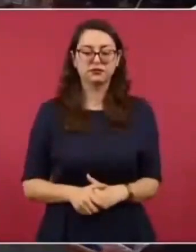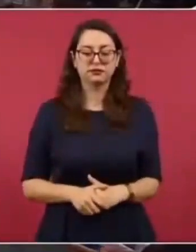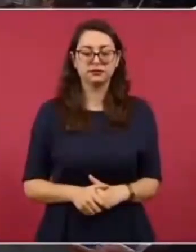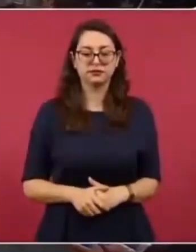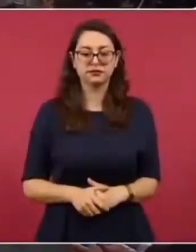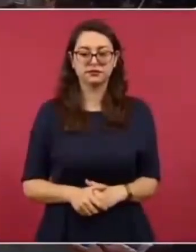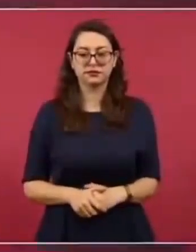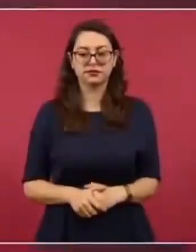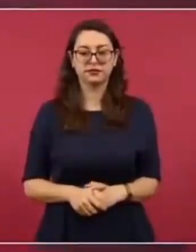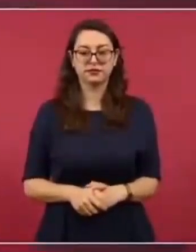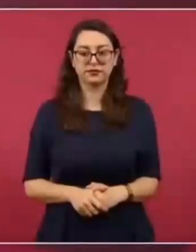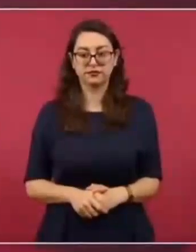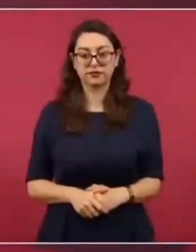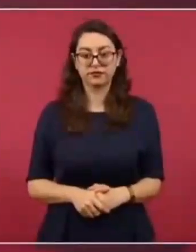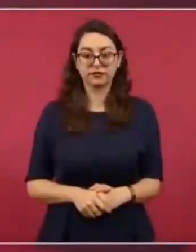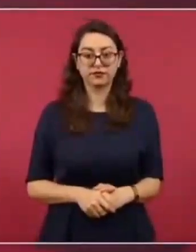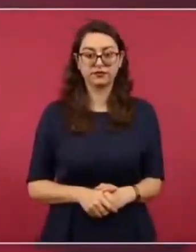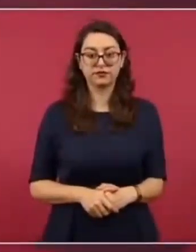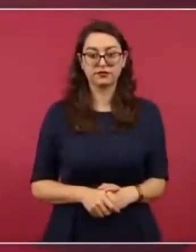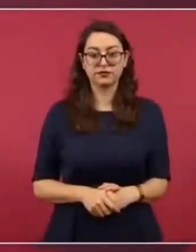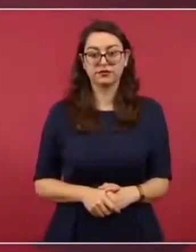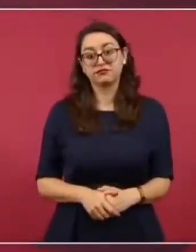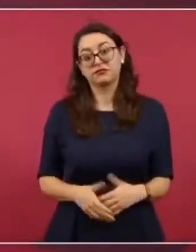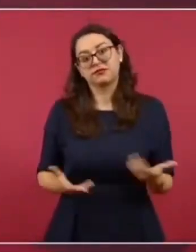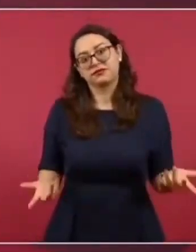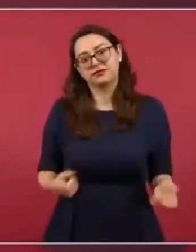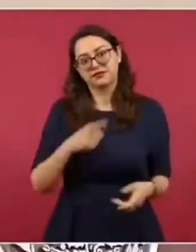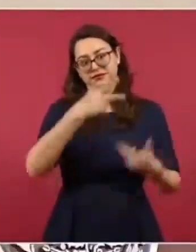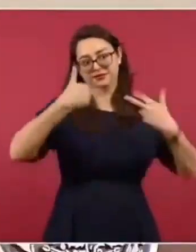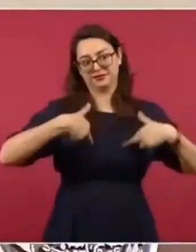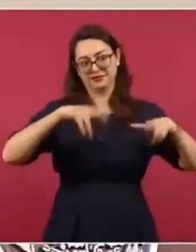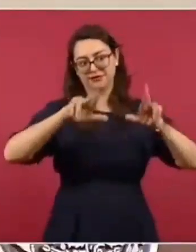y que ya deje al pobre Blinken,